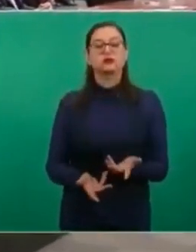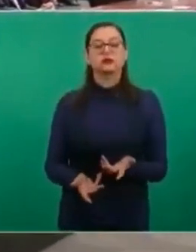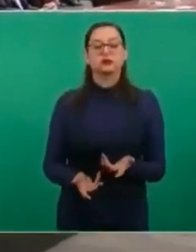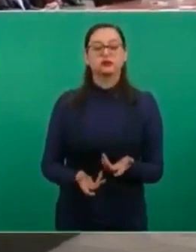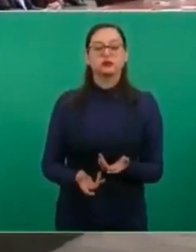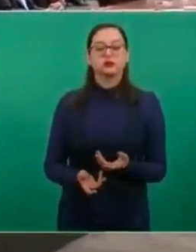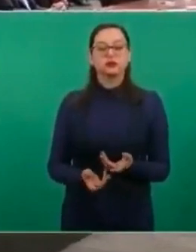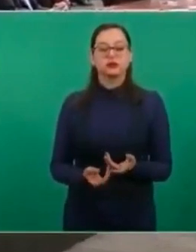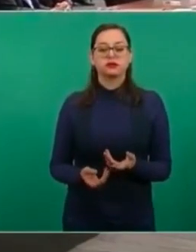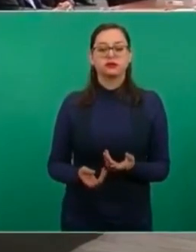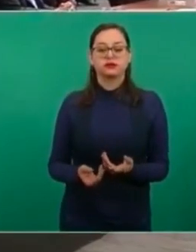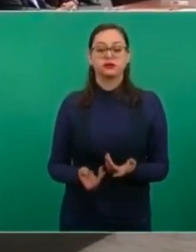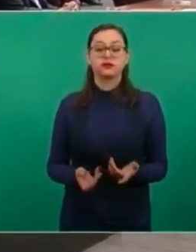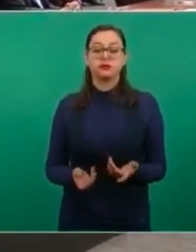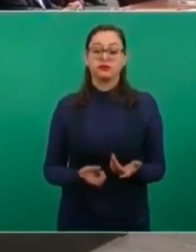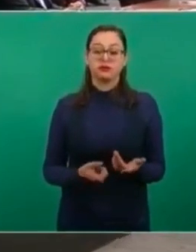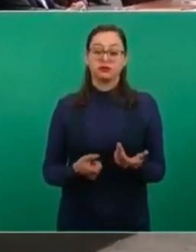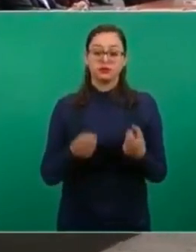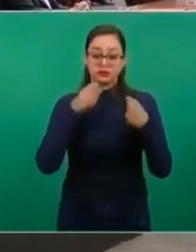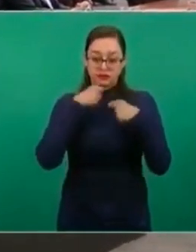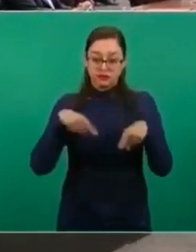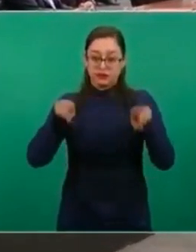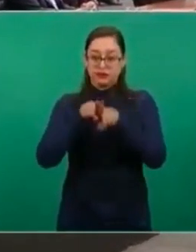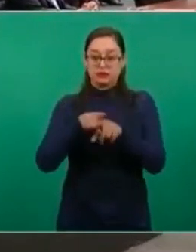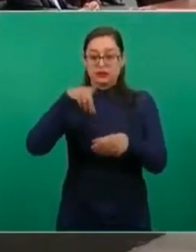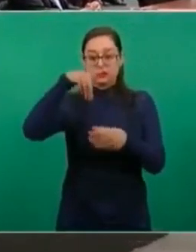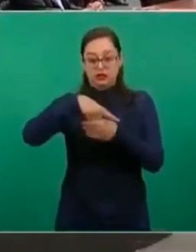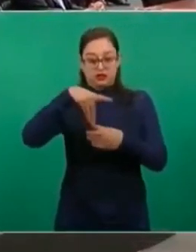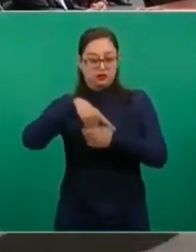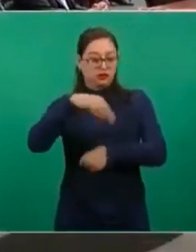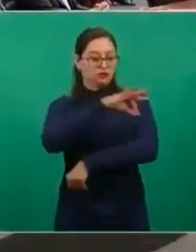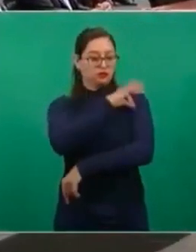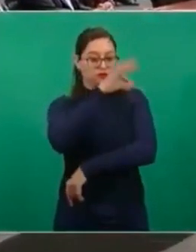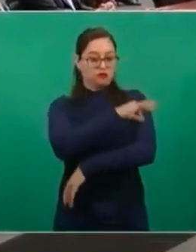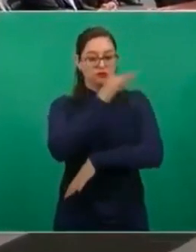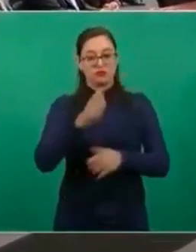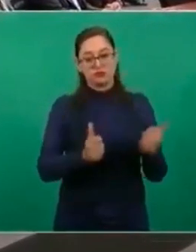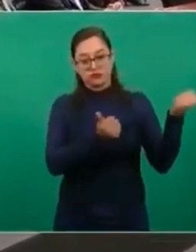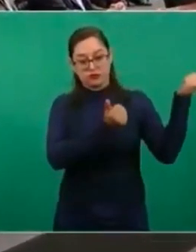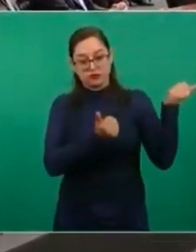nos han donado vacunas,